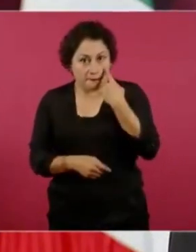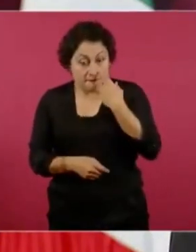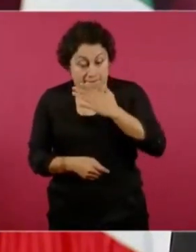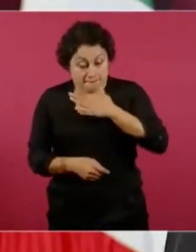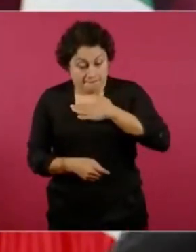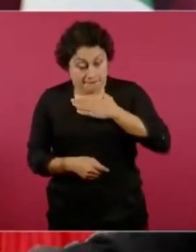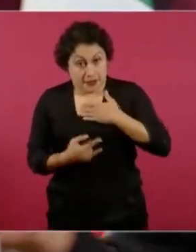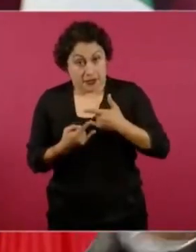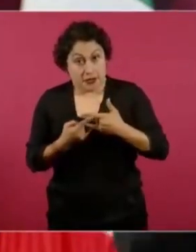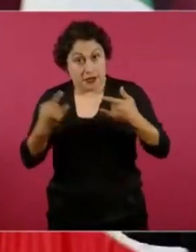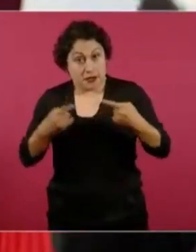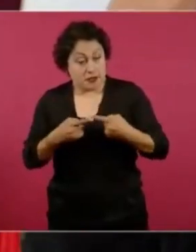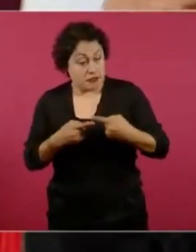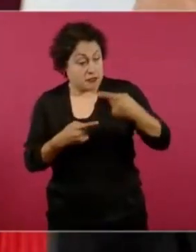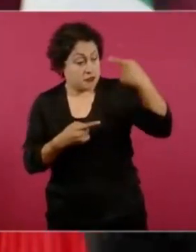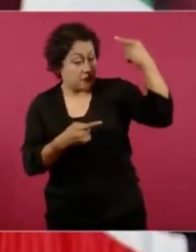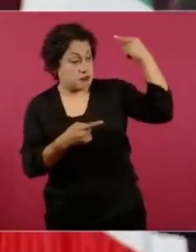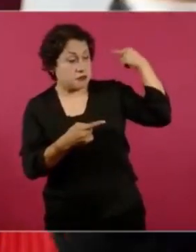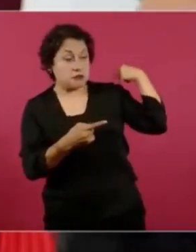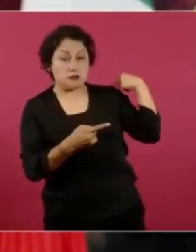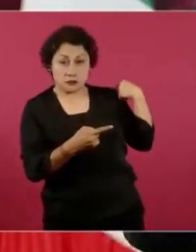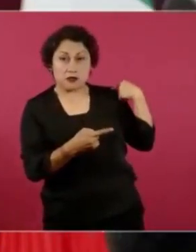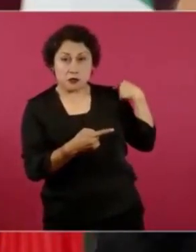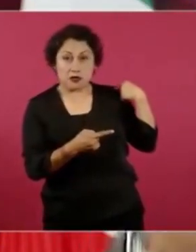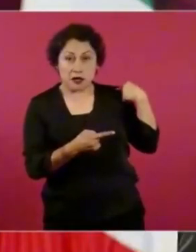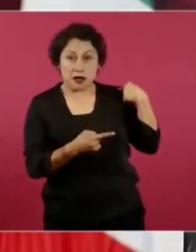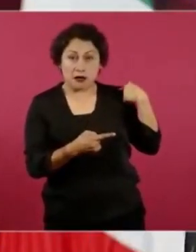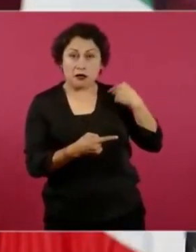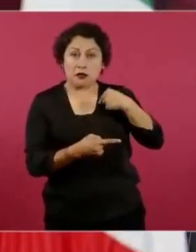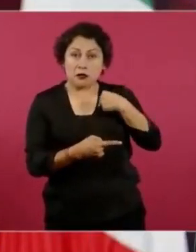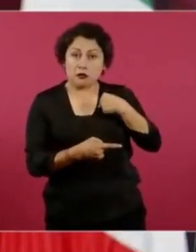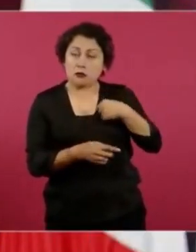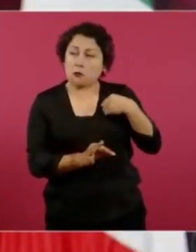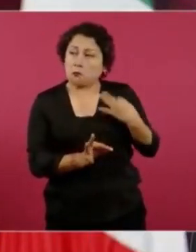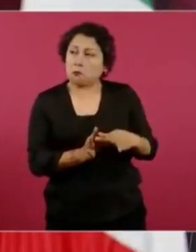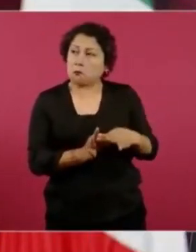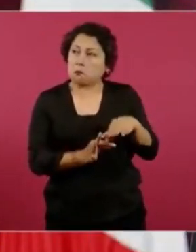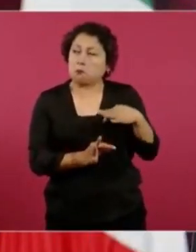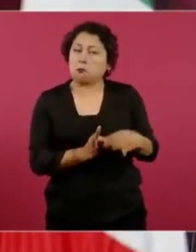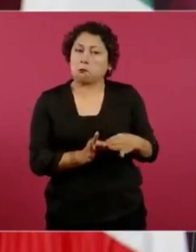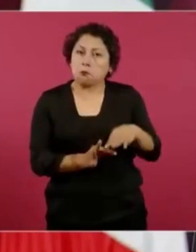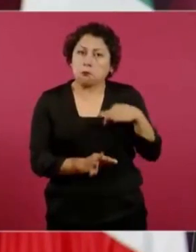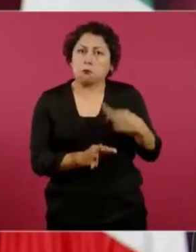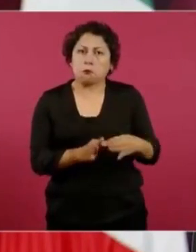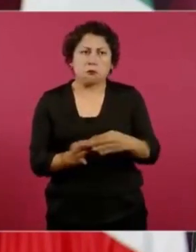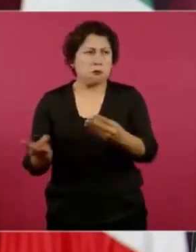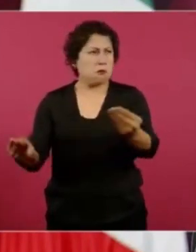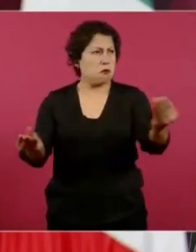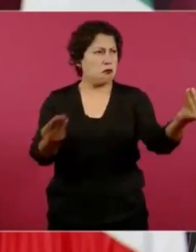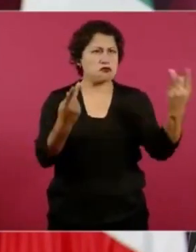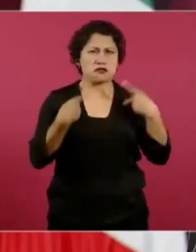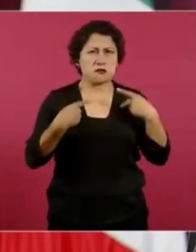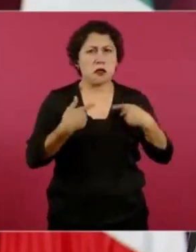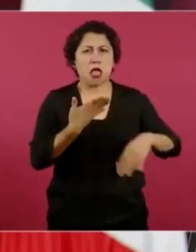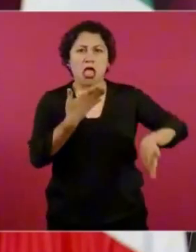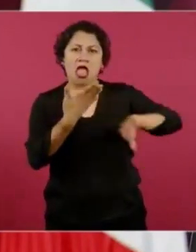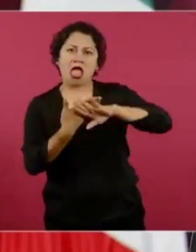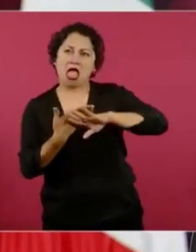he padecido de muchísimas acusaciones y no han podido.